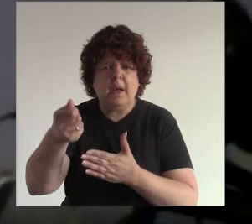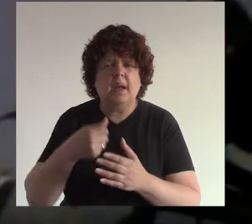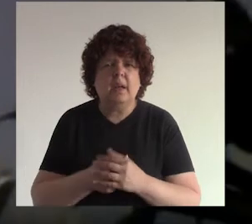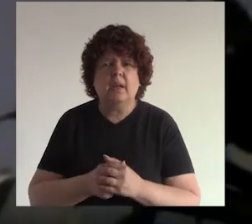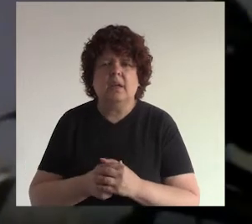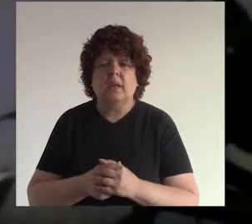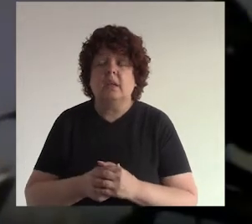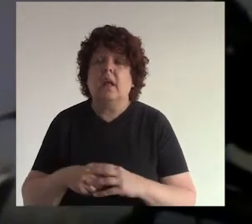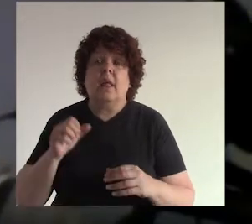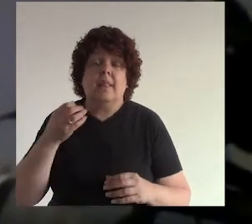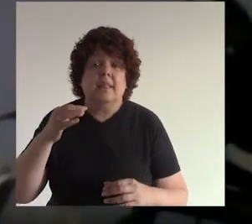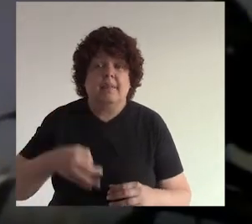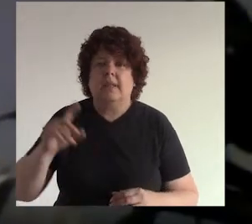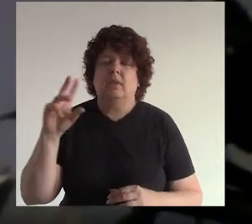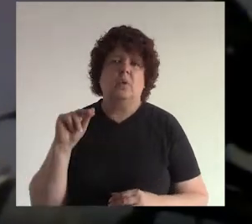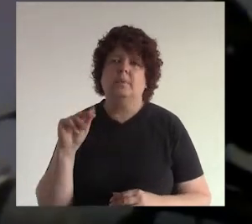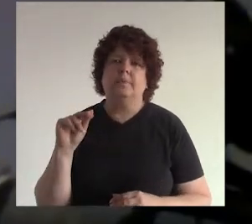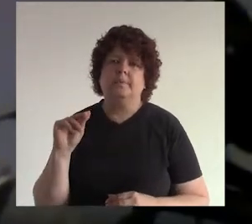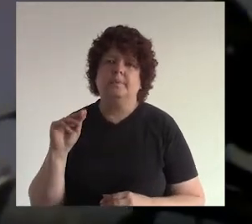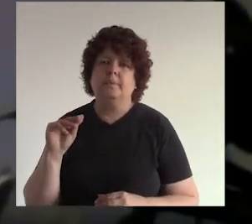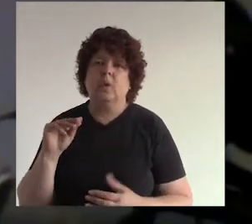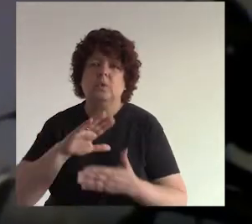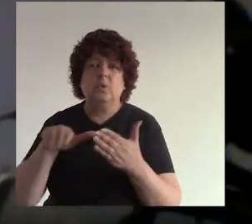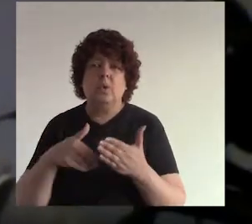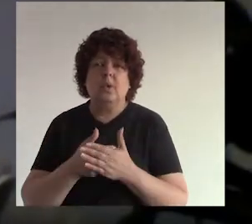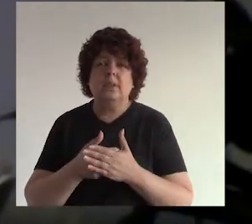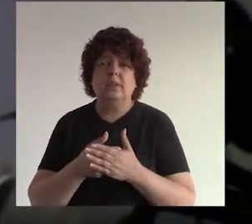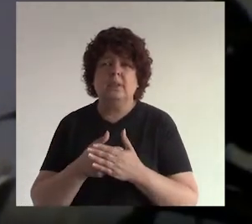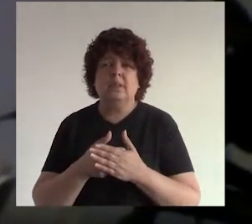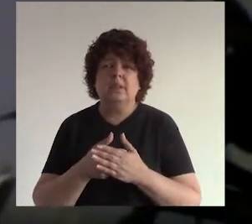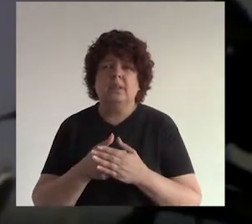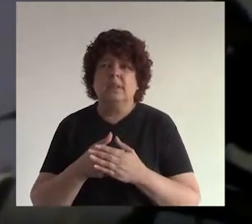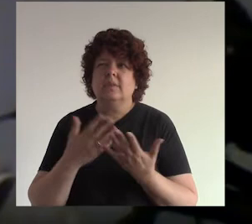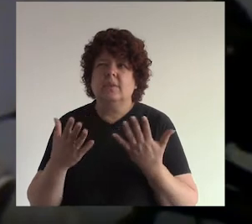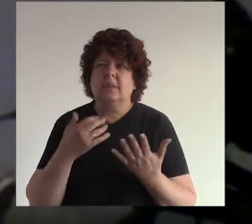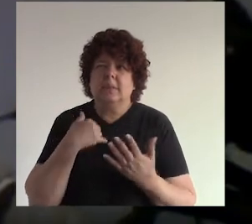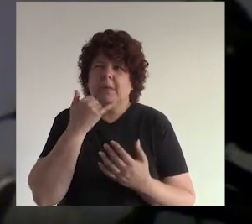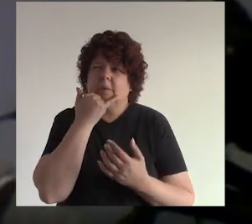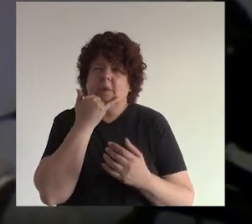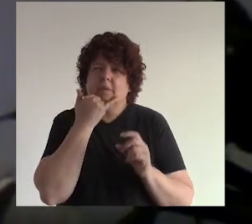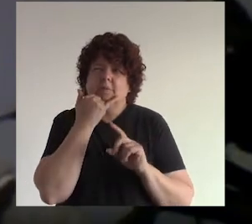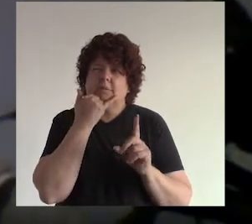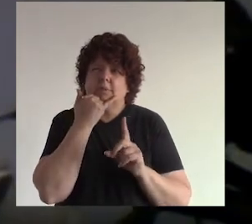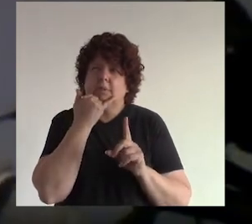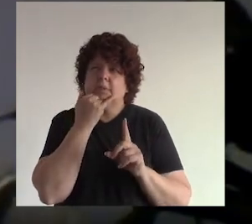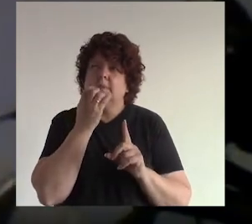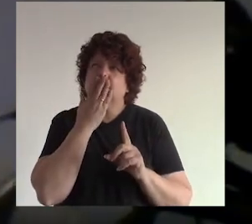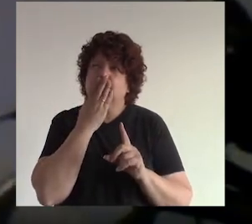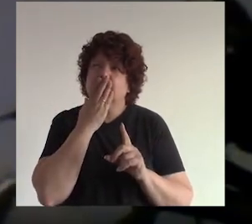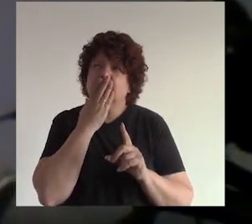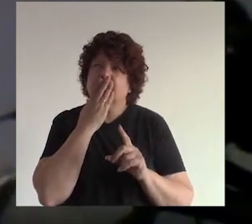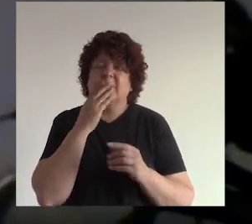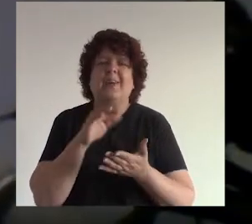pregunta en verdad no las redes sociales todas sin ánimos de equivocarme sin temor a